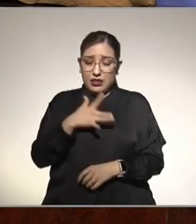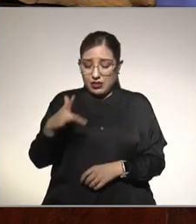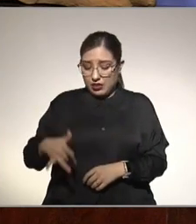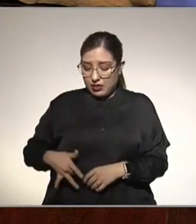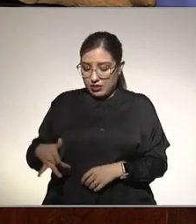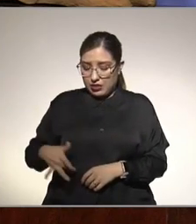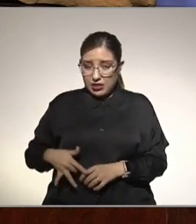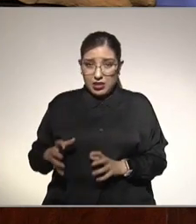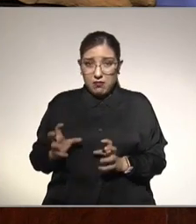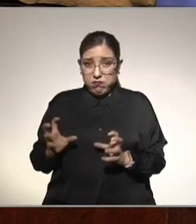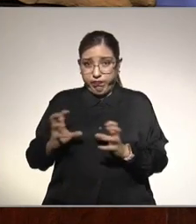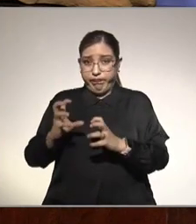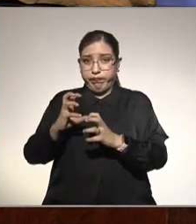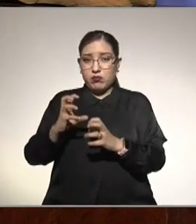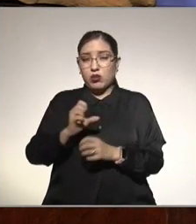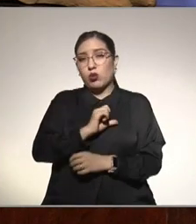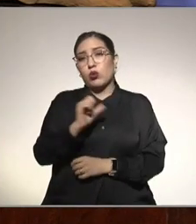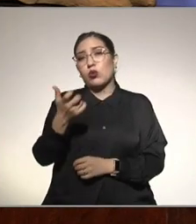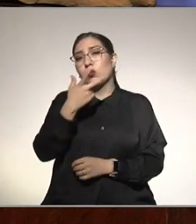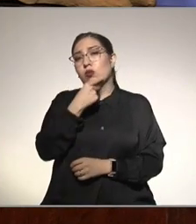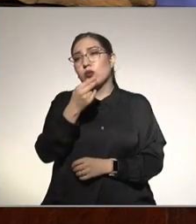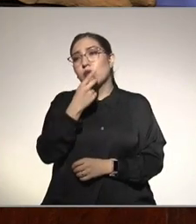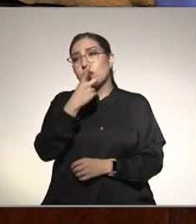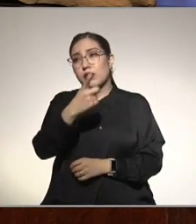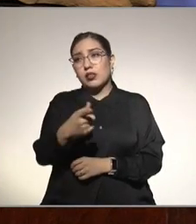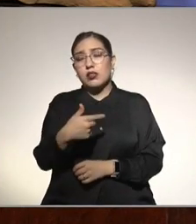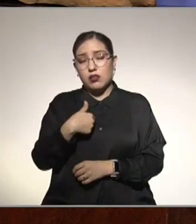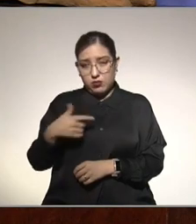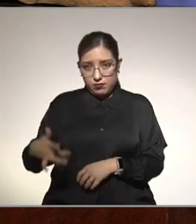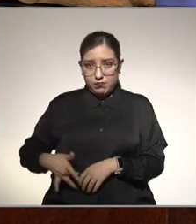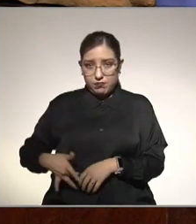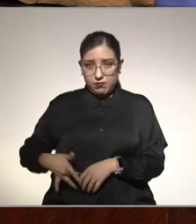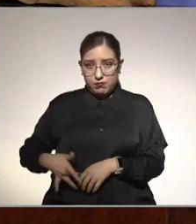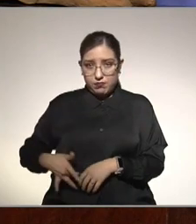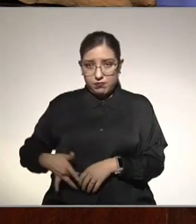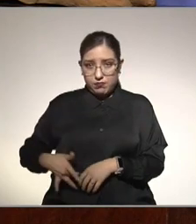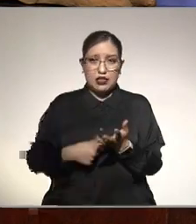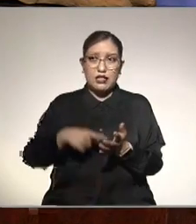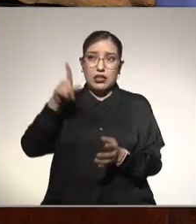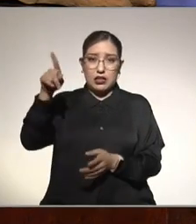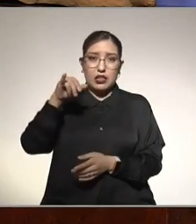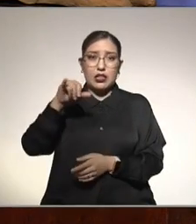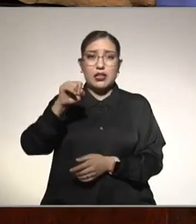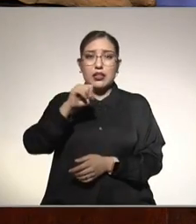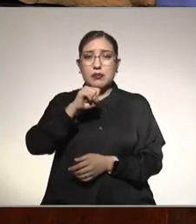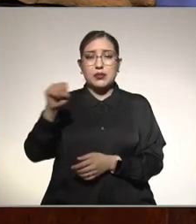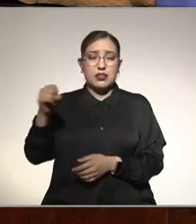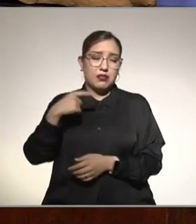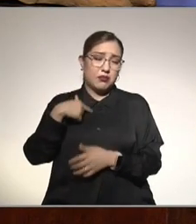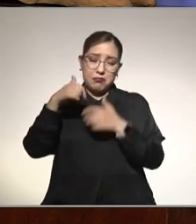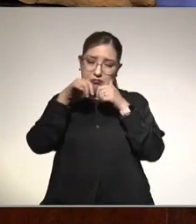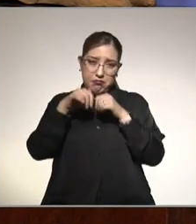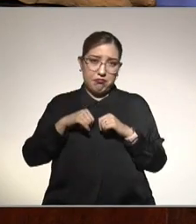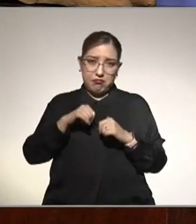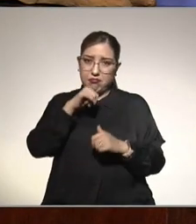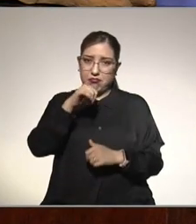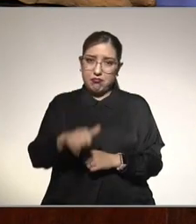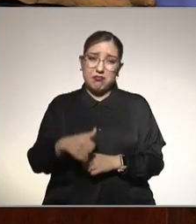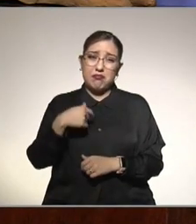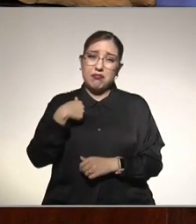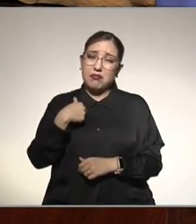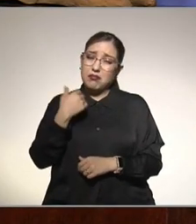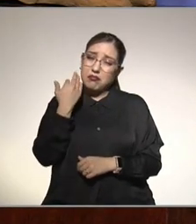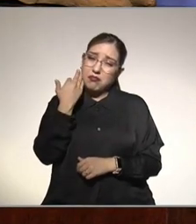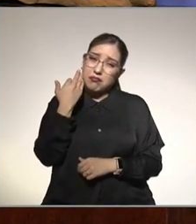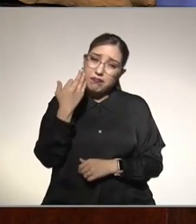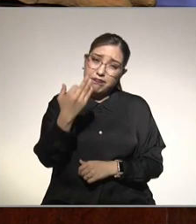hígado graso Octavio Valle tiene hígado graso en el IMSS no lo han atendido a pesar de tener mucho tiempo con